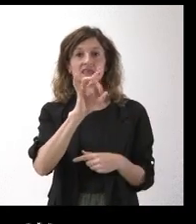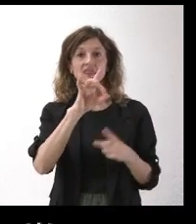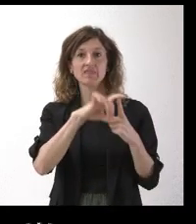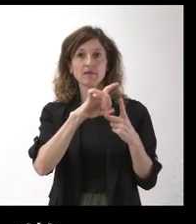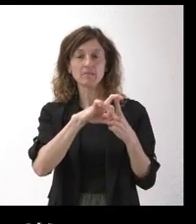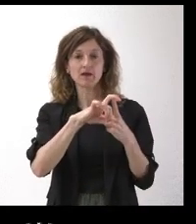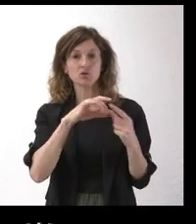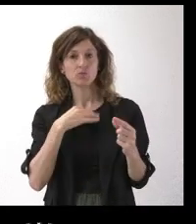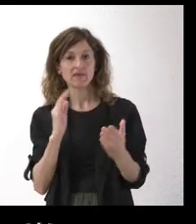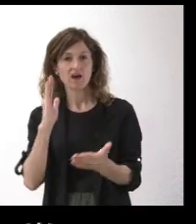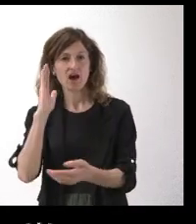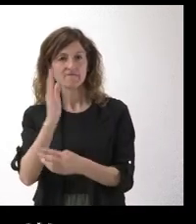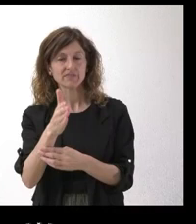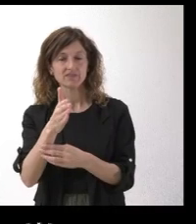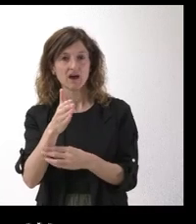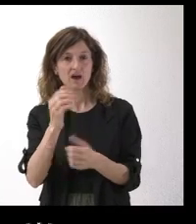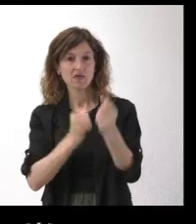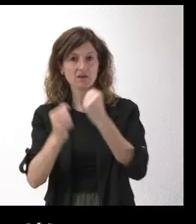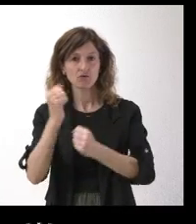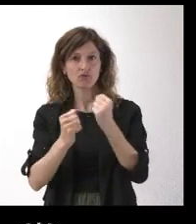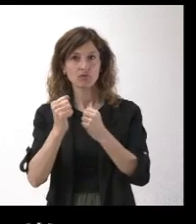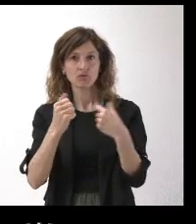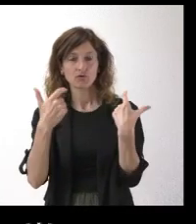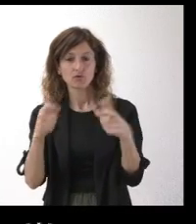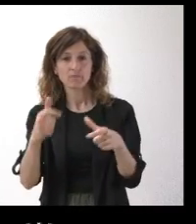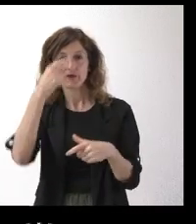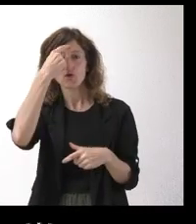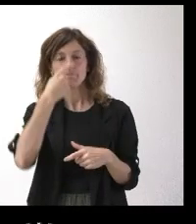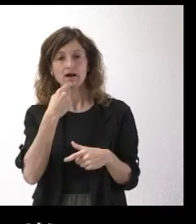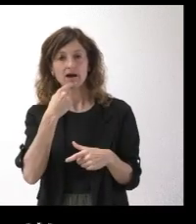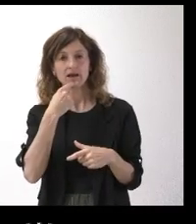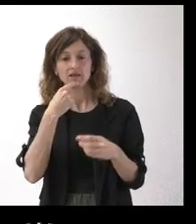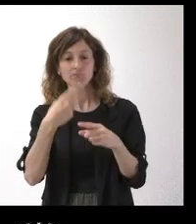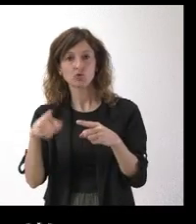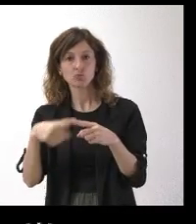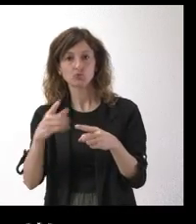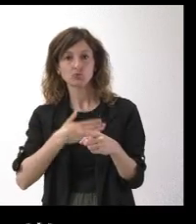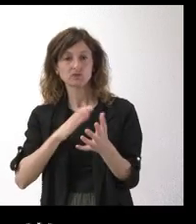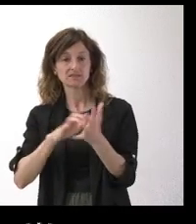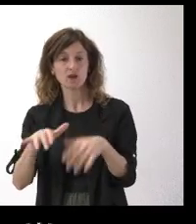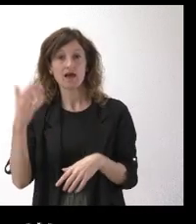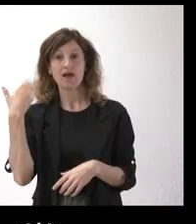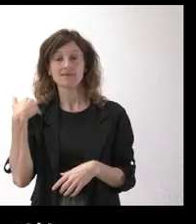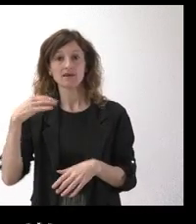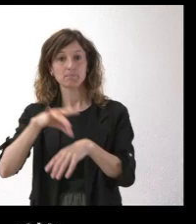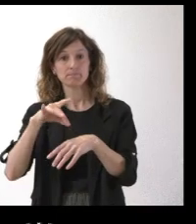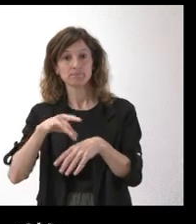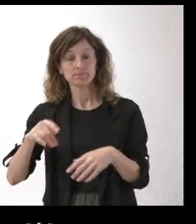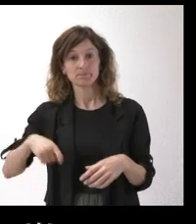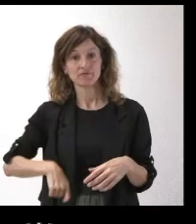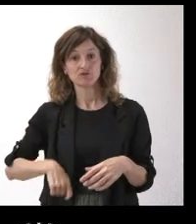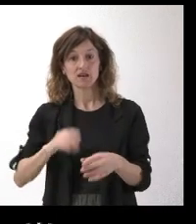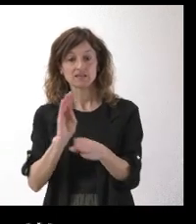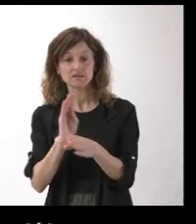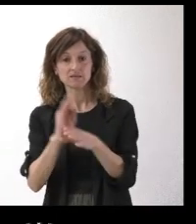ha podido causar algún perjuicio económico o de imagen a los productos de la comunidad? Ayer los veterinarios señalaban,